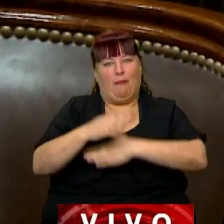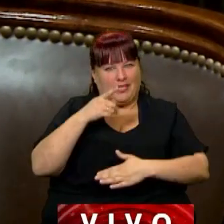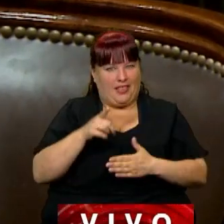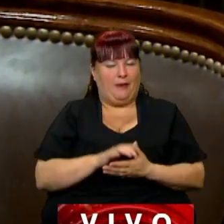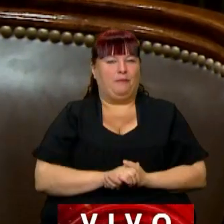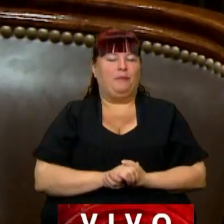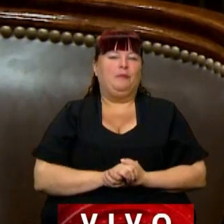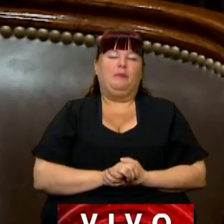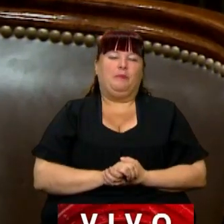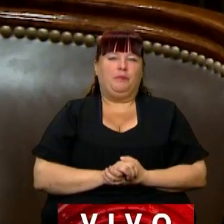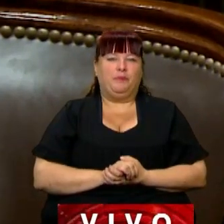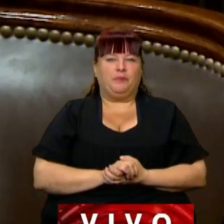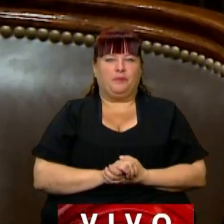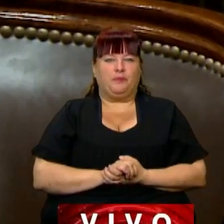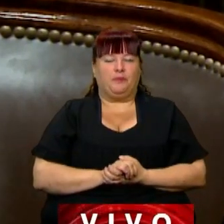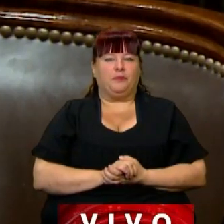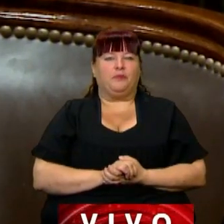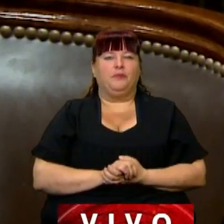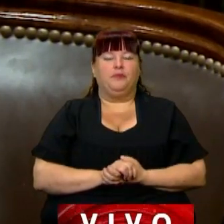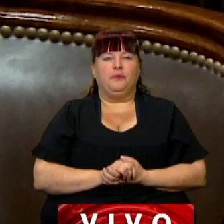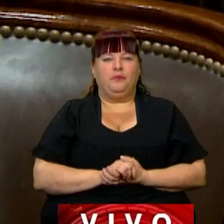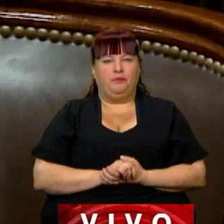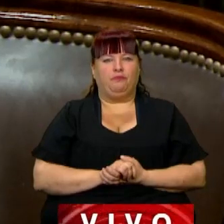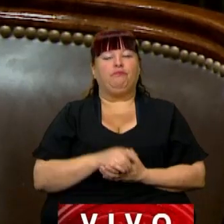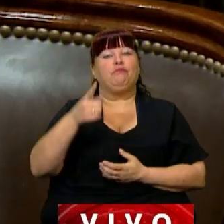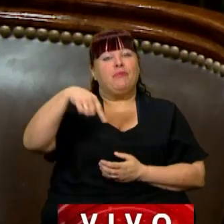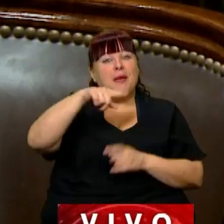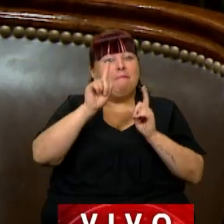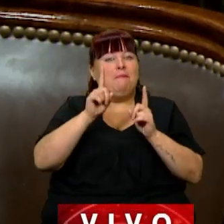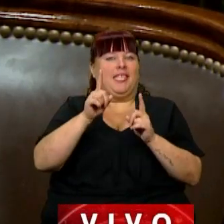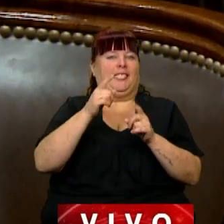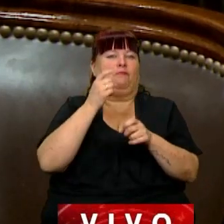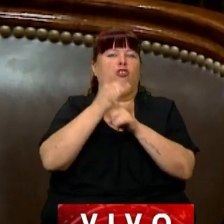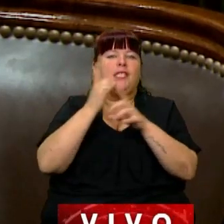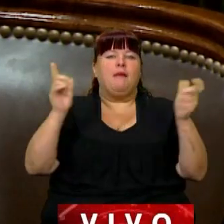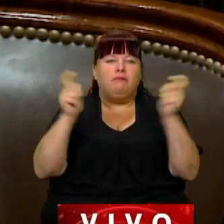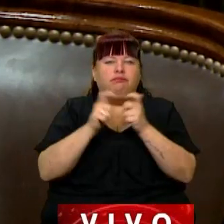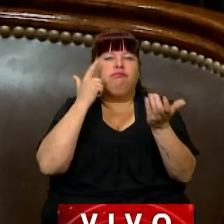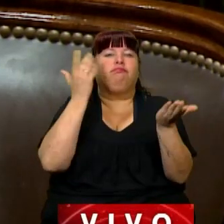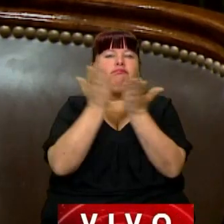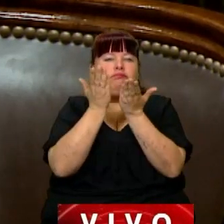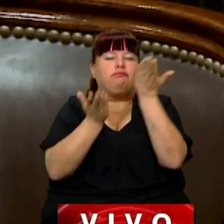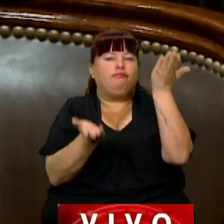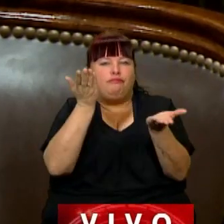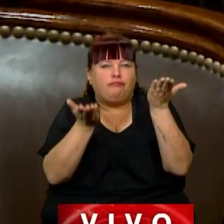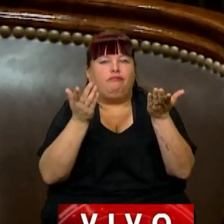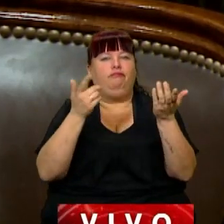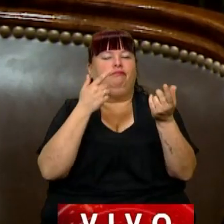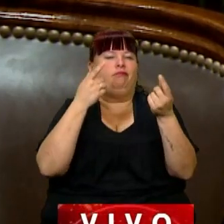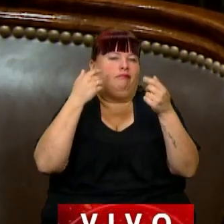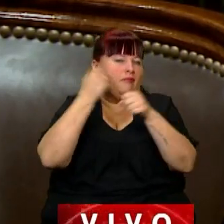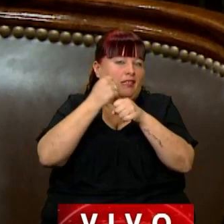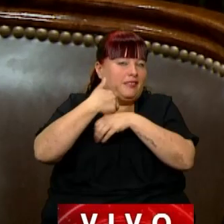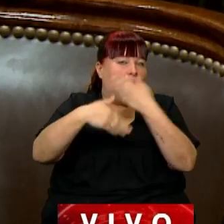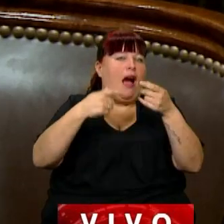en relación al tema de la discapacidad. Y son ellos quienes están allí con sus juntas evaluadoras llevando a cabo